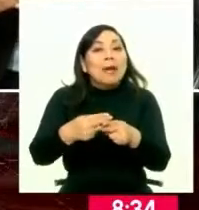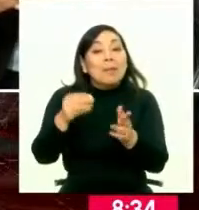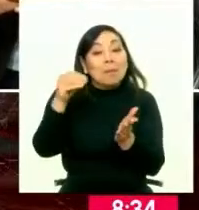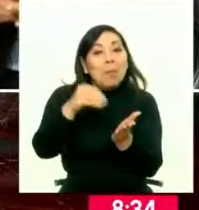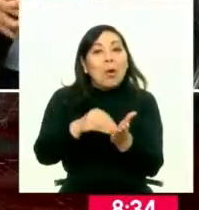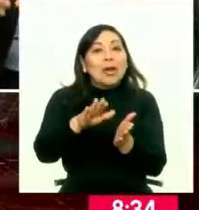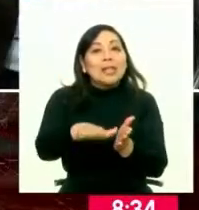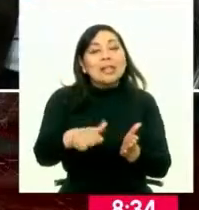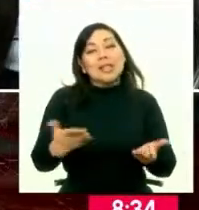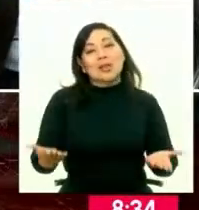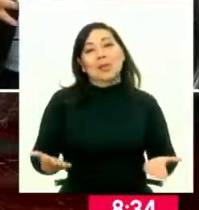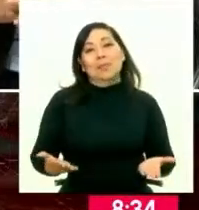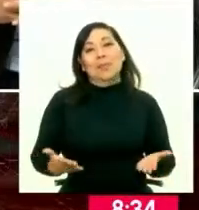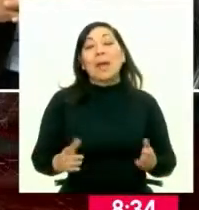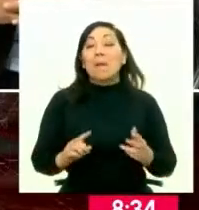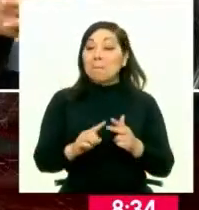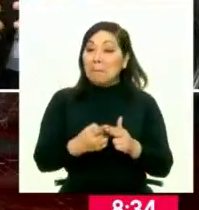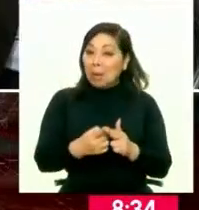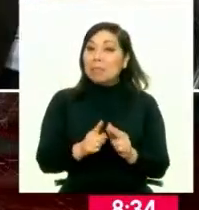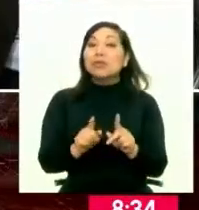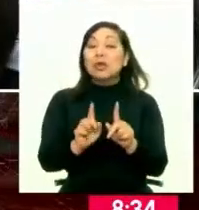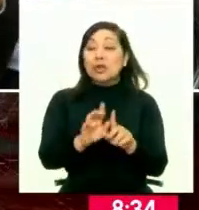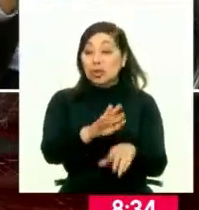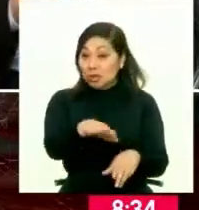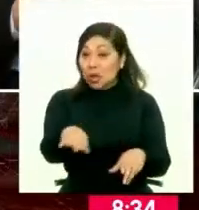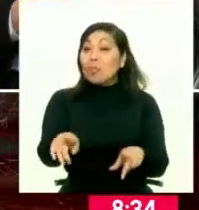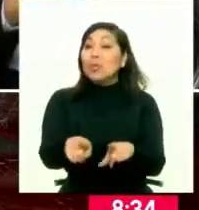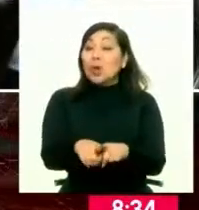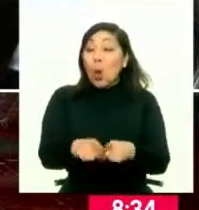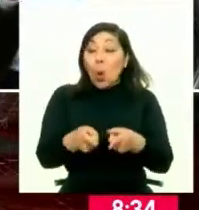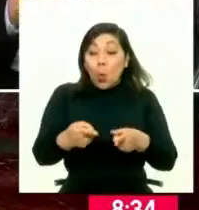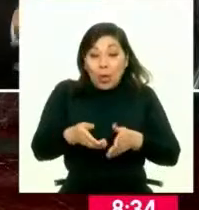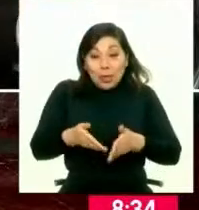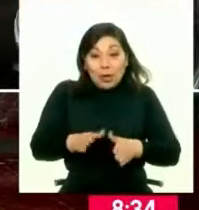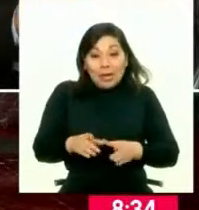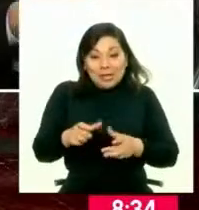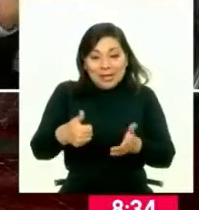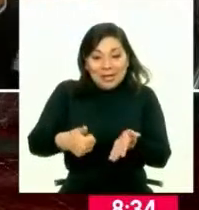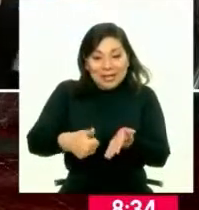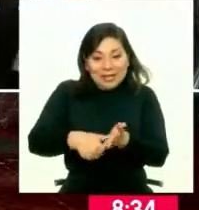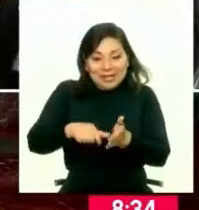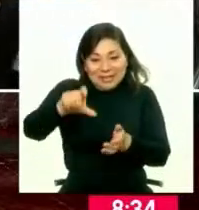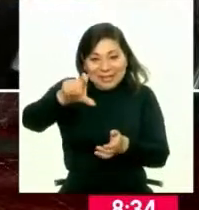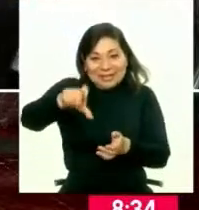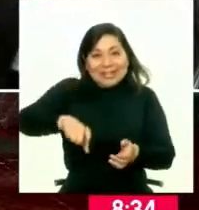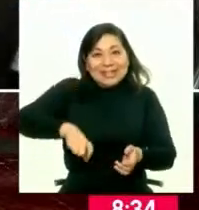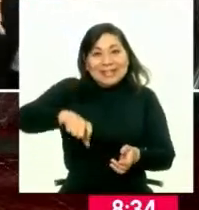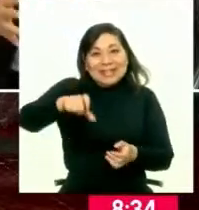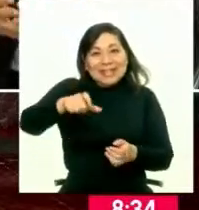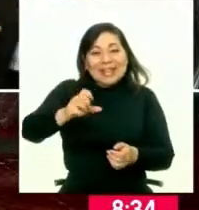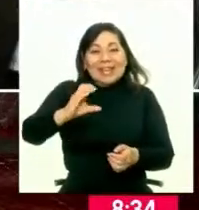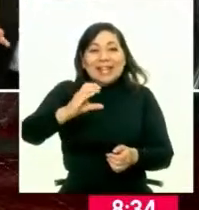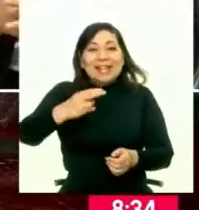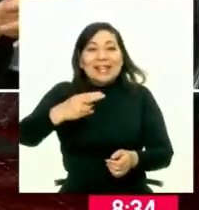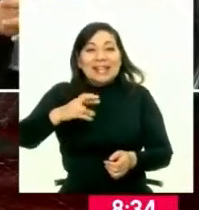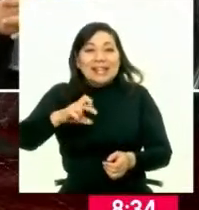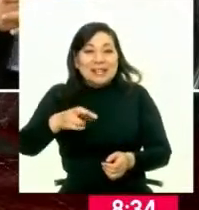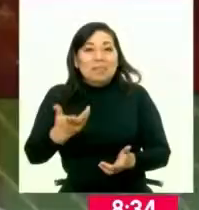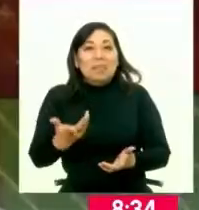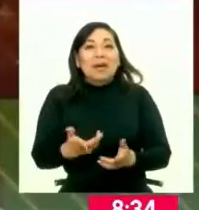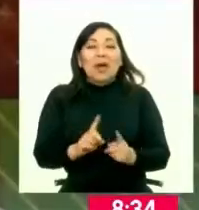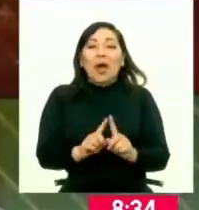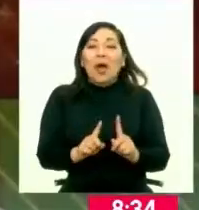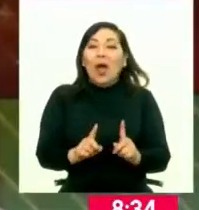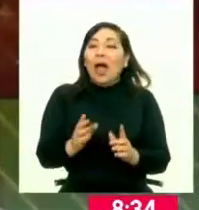electrónico. Así que vamos a comenzar a entregarlo también a los niños desde que nacen. Ese DNI electrónico para ya no tener más el DNI amarillo